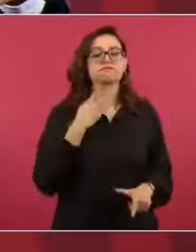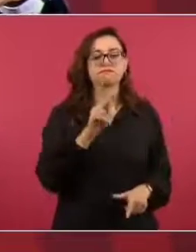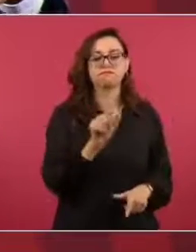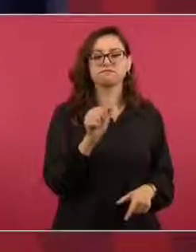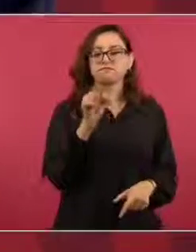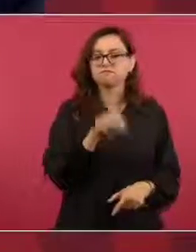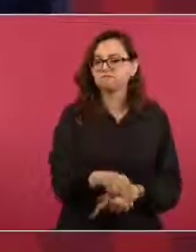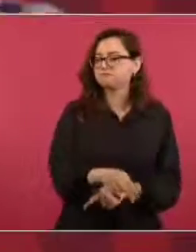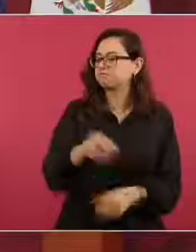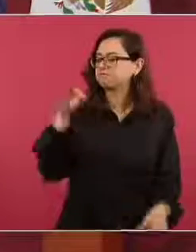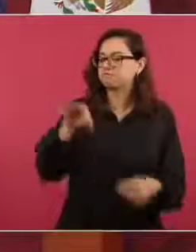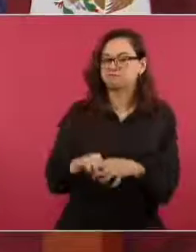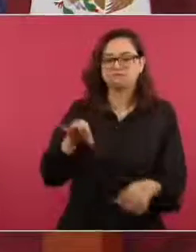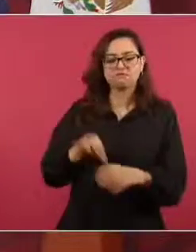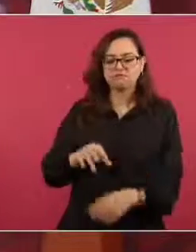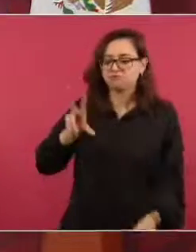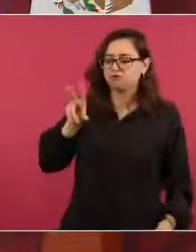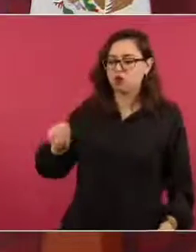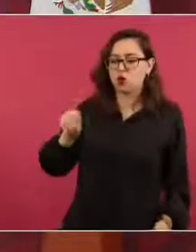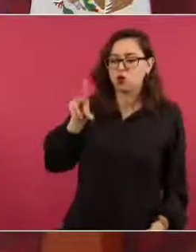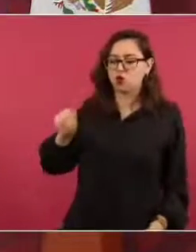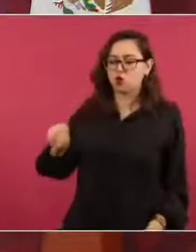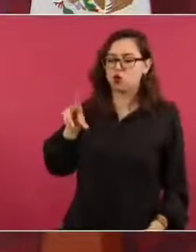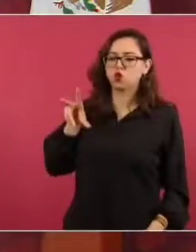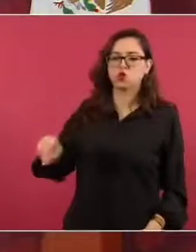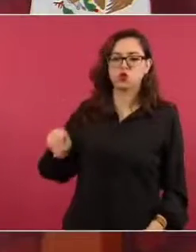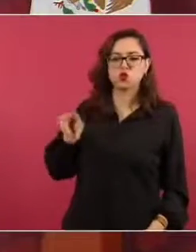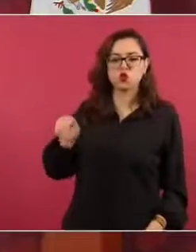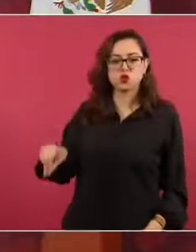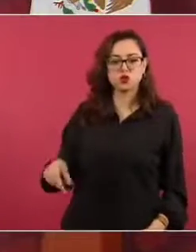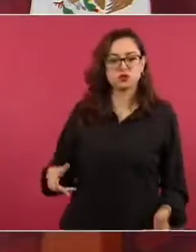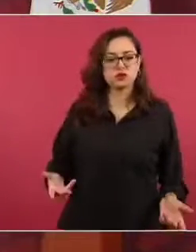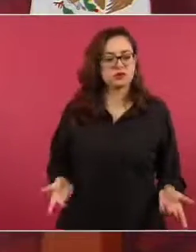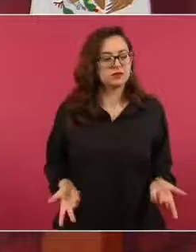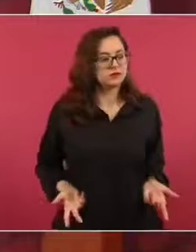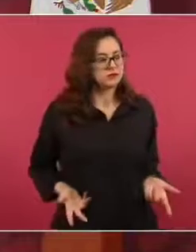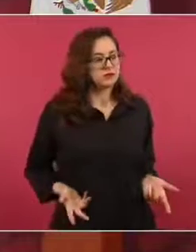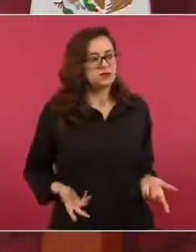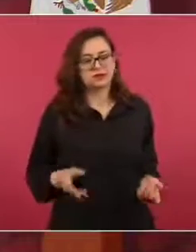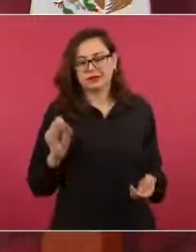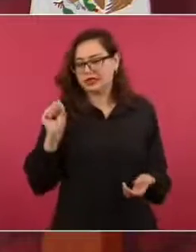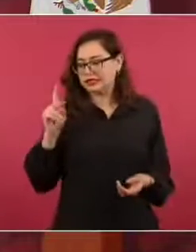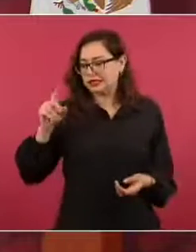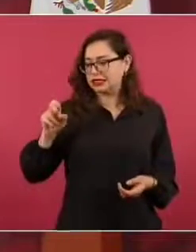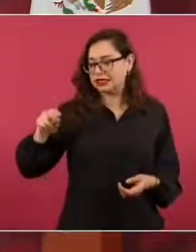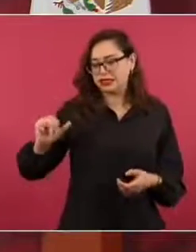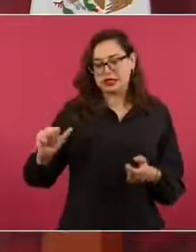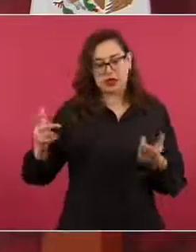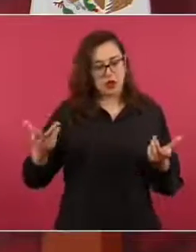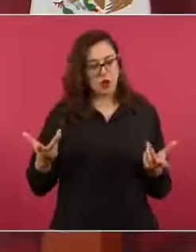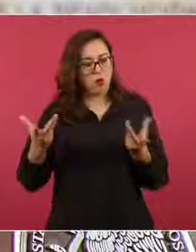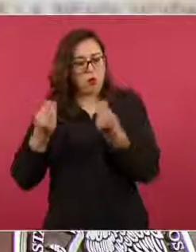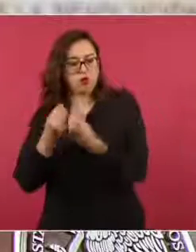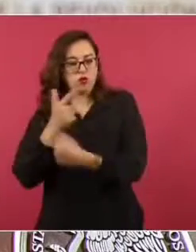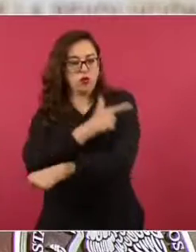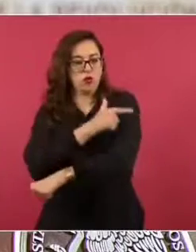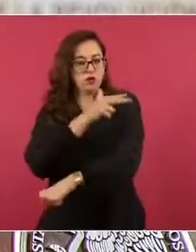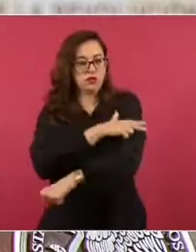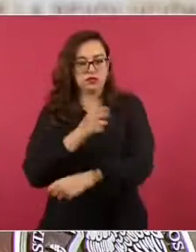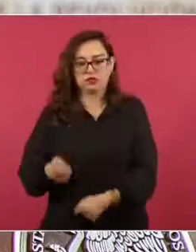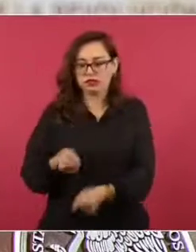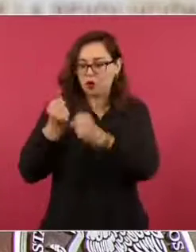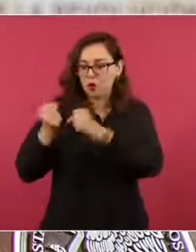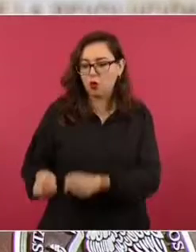tenga el mando de la Guardia Nacional para garantizar